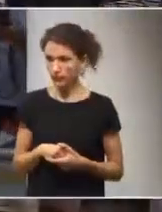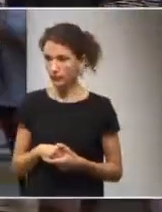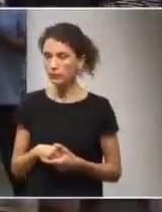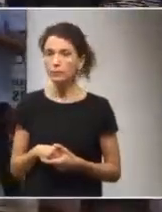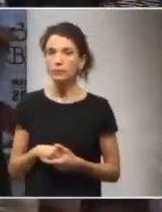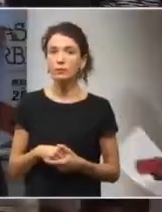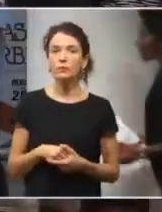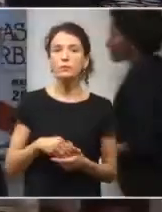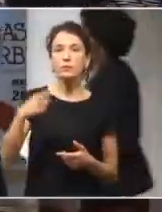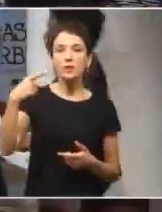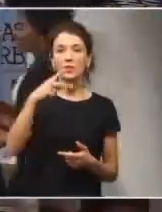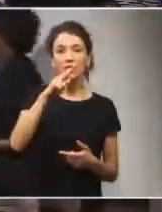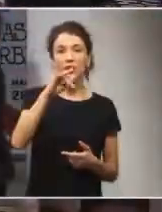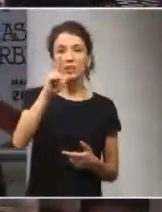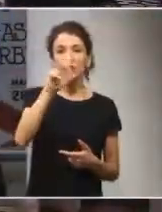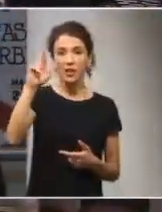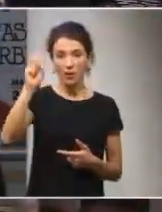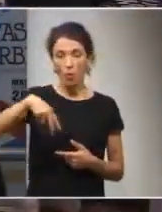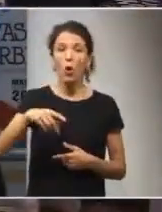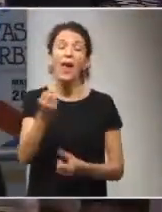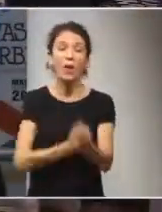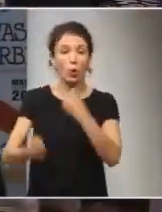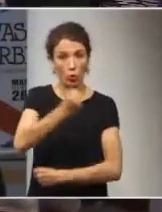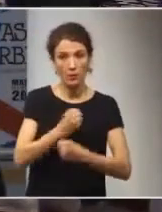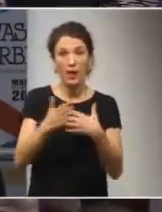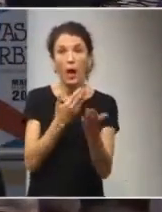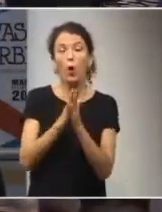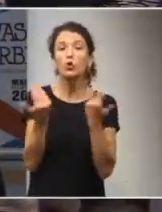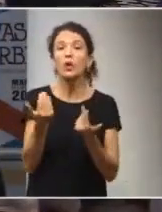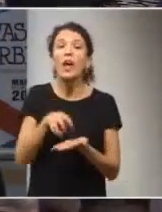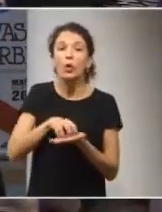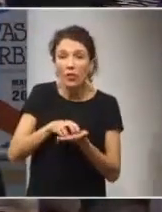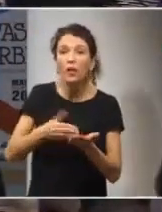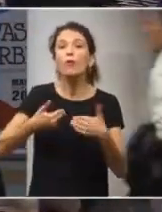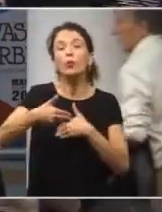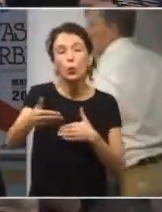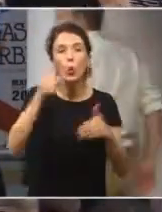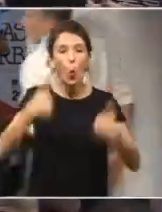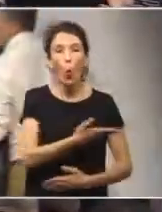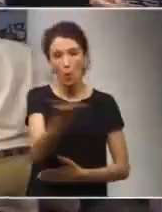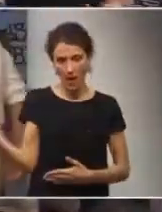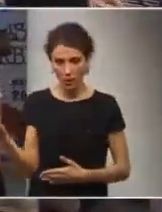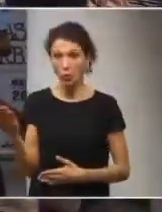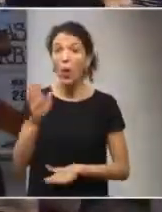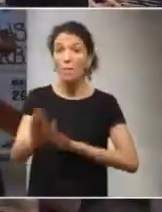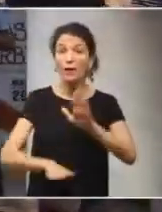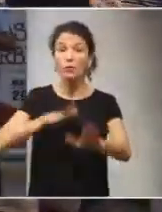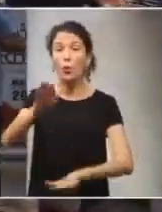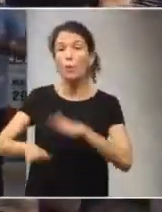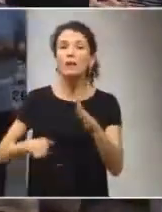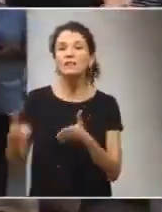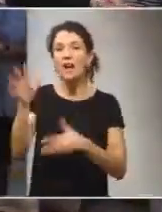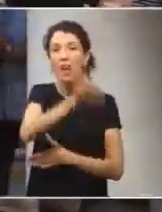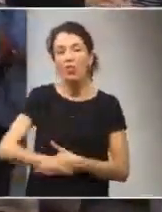Guillermo Sulings, economista y autor del libro Encrucijada y futuro del ser humano. Los pasos hacia la nación